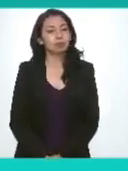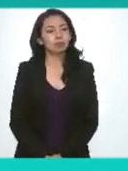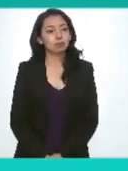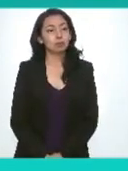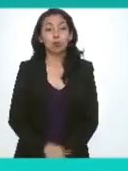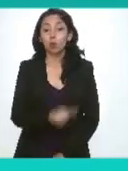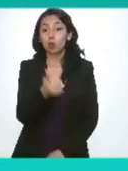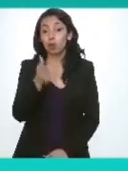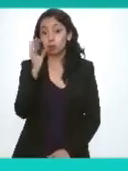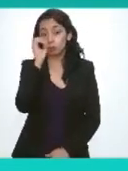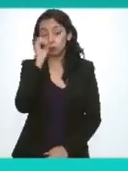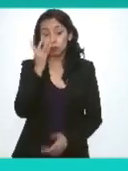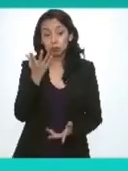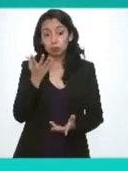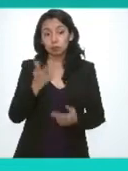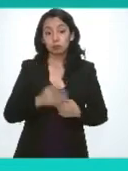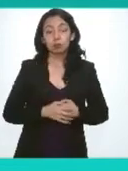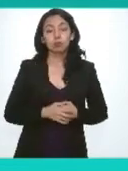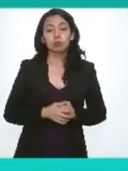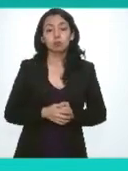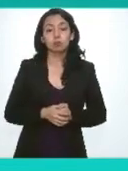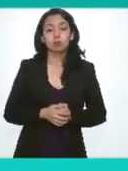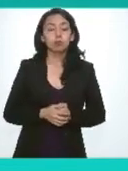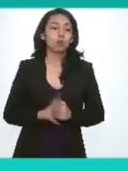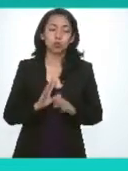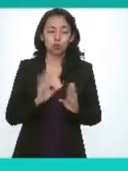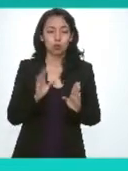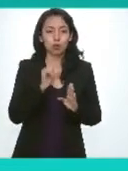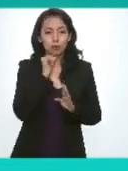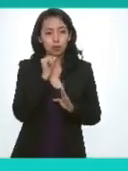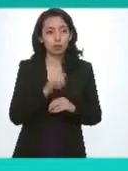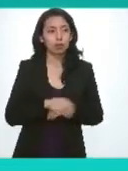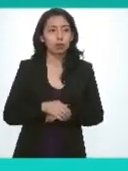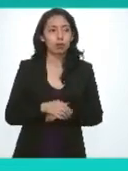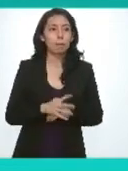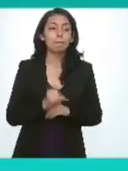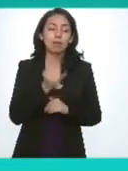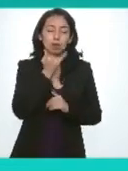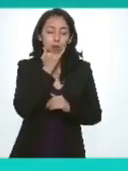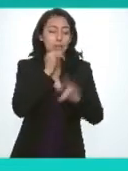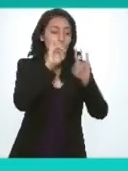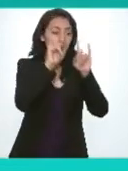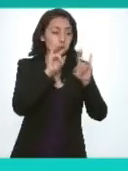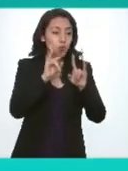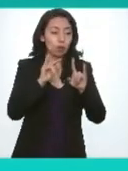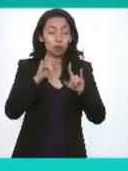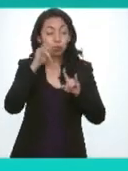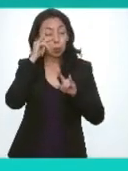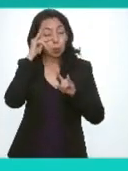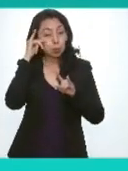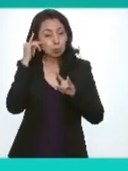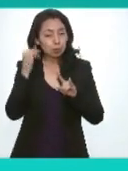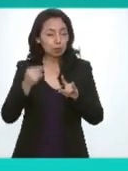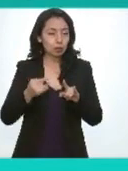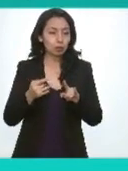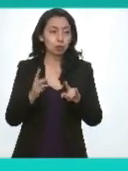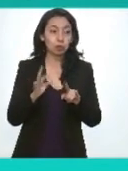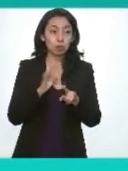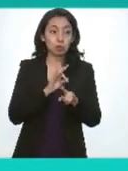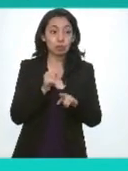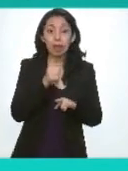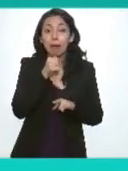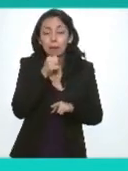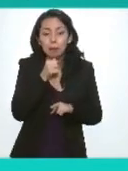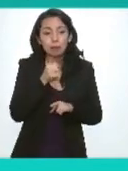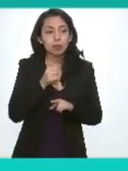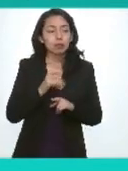alguien más si no es el caso perdón es que luego no puedo ver a todos y si alguien puede usar su micrófono y